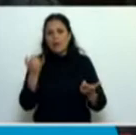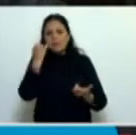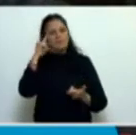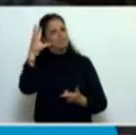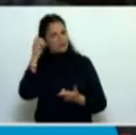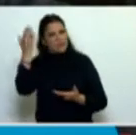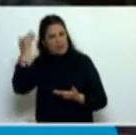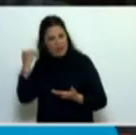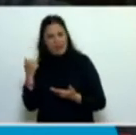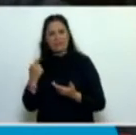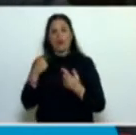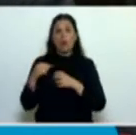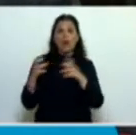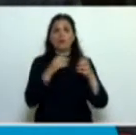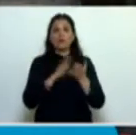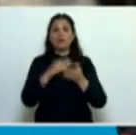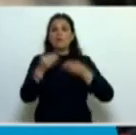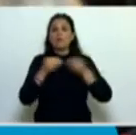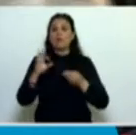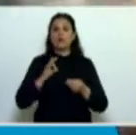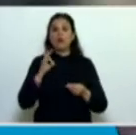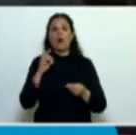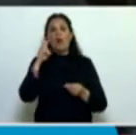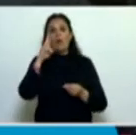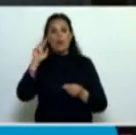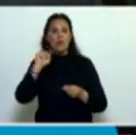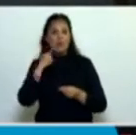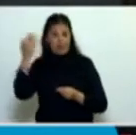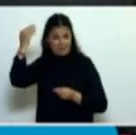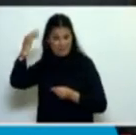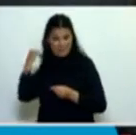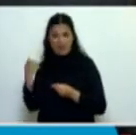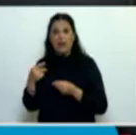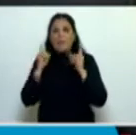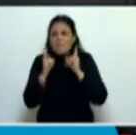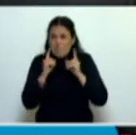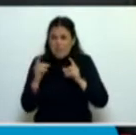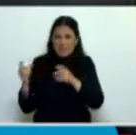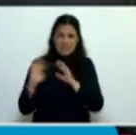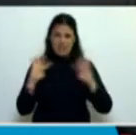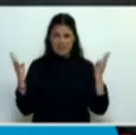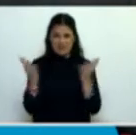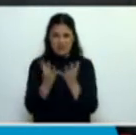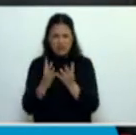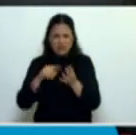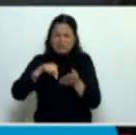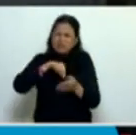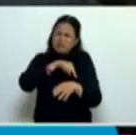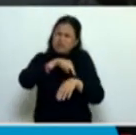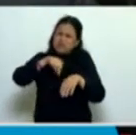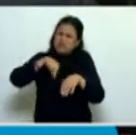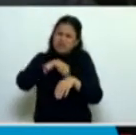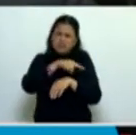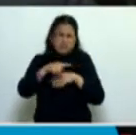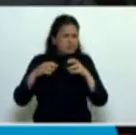ejemplos, cuando se discutió el presupuesto 2013, en esa misma sesión que tuvo largas horas de debate,